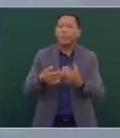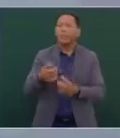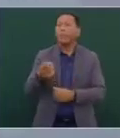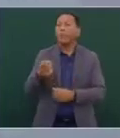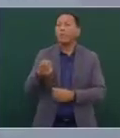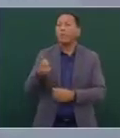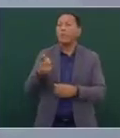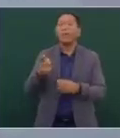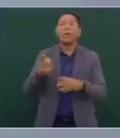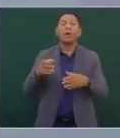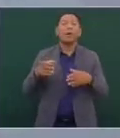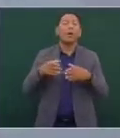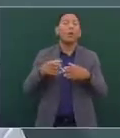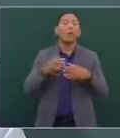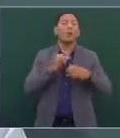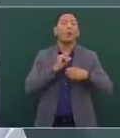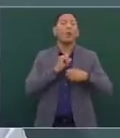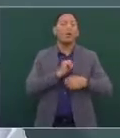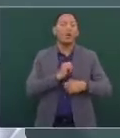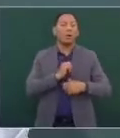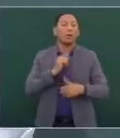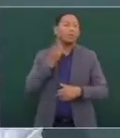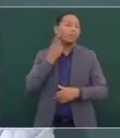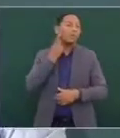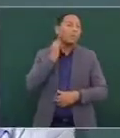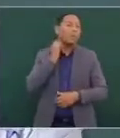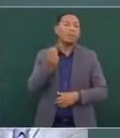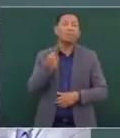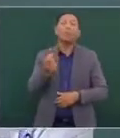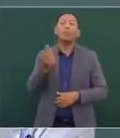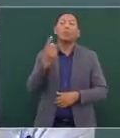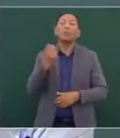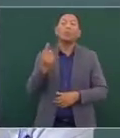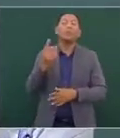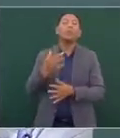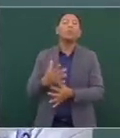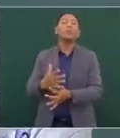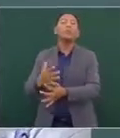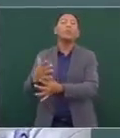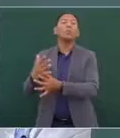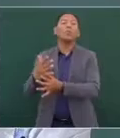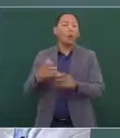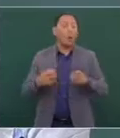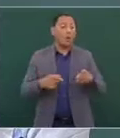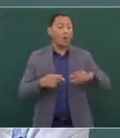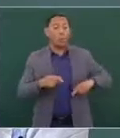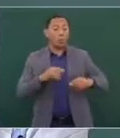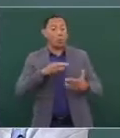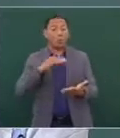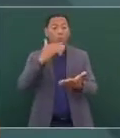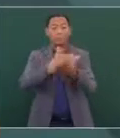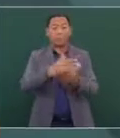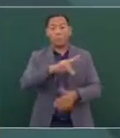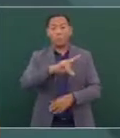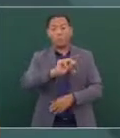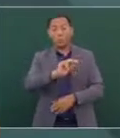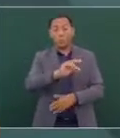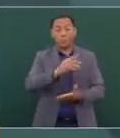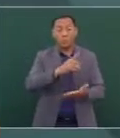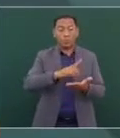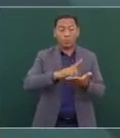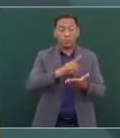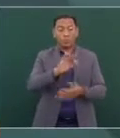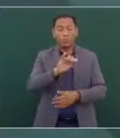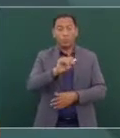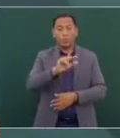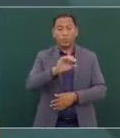legisladores a hablar de que si no frenábamos, si no deteníamos el ingreso